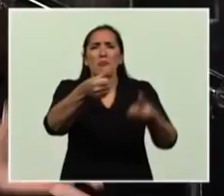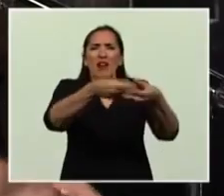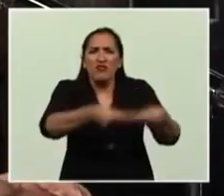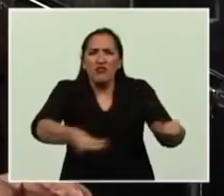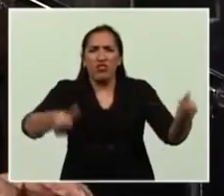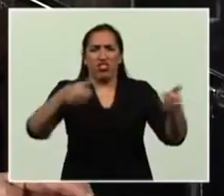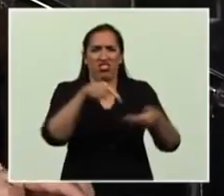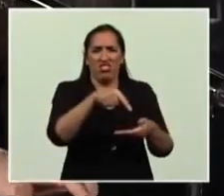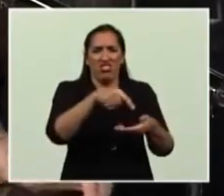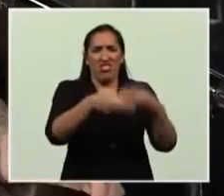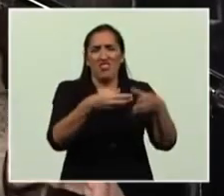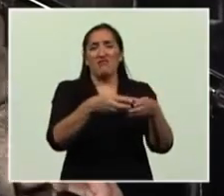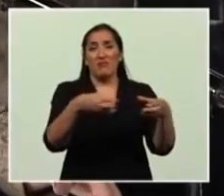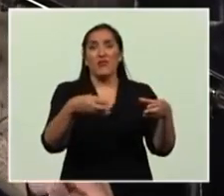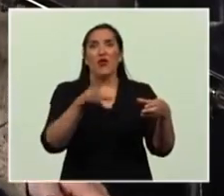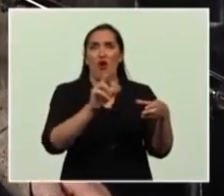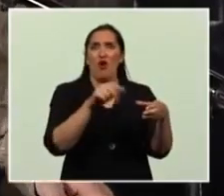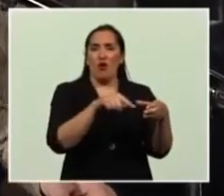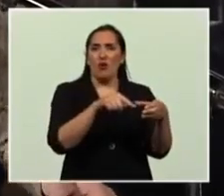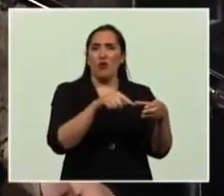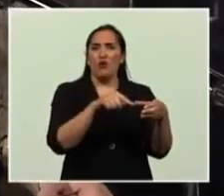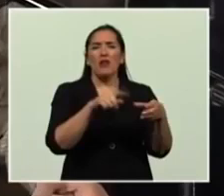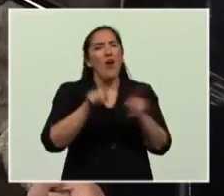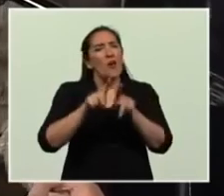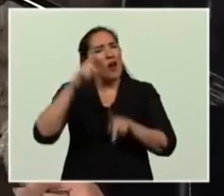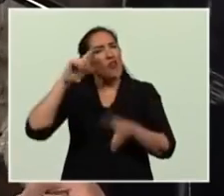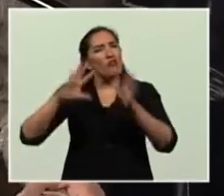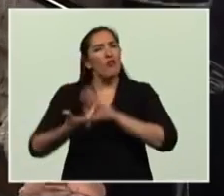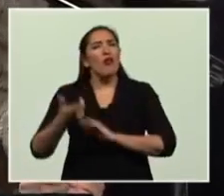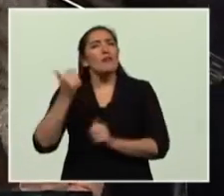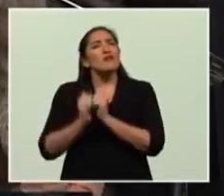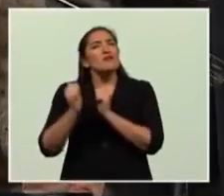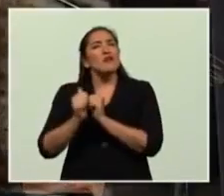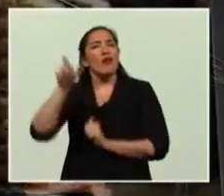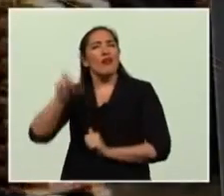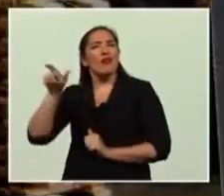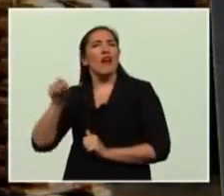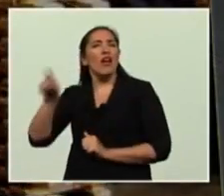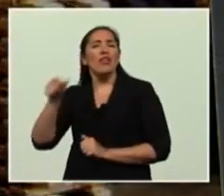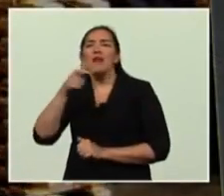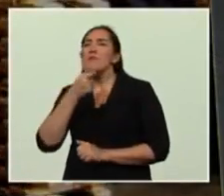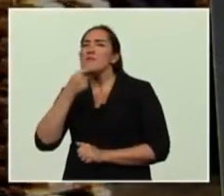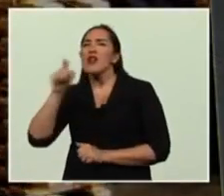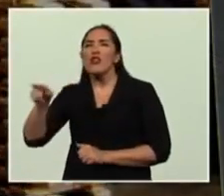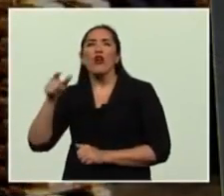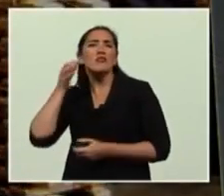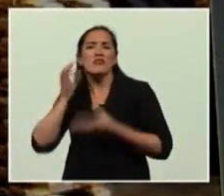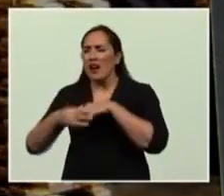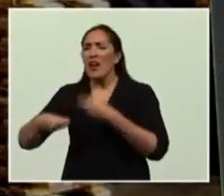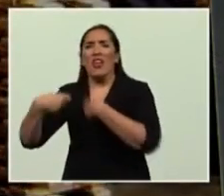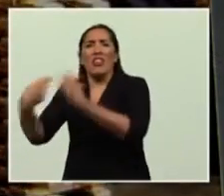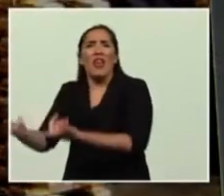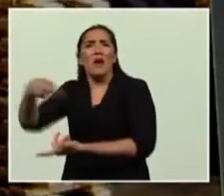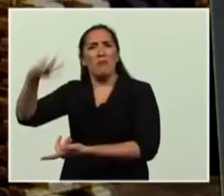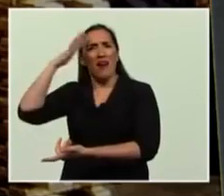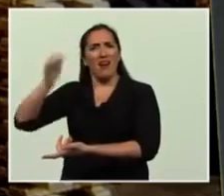como la historia de las damas mendocinas entregando sus joyas al ejército de los Andes. Bueno,